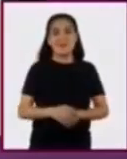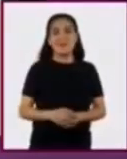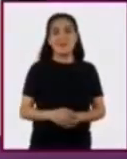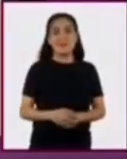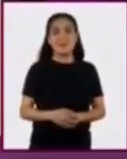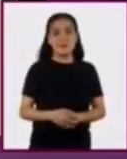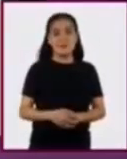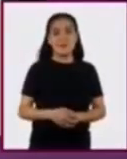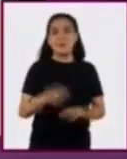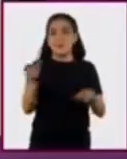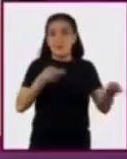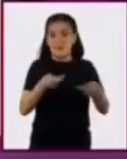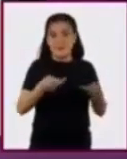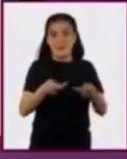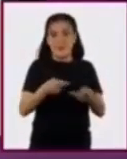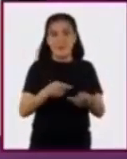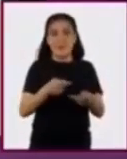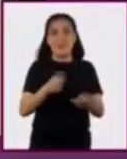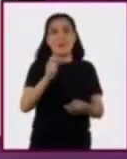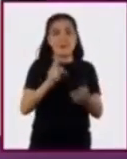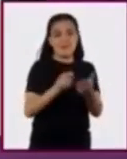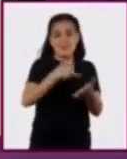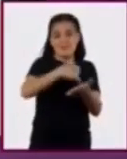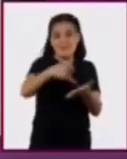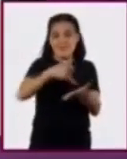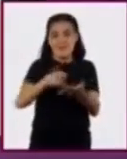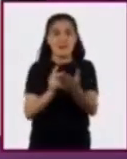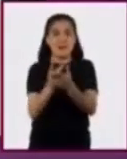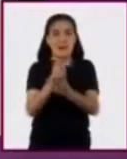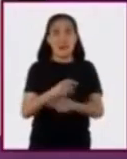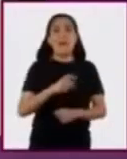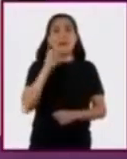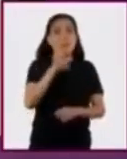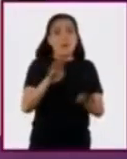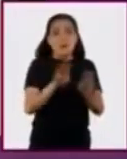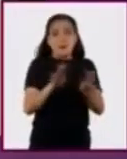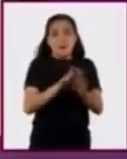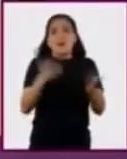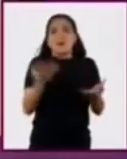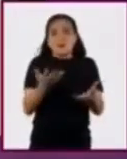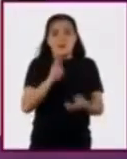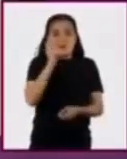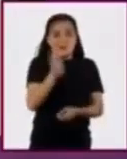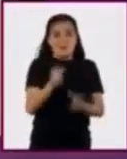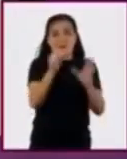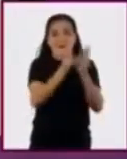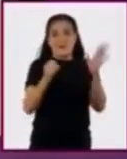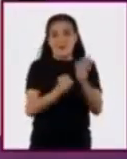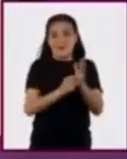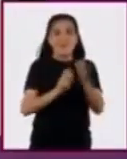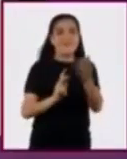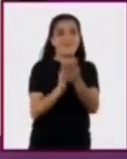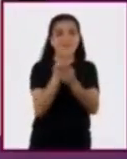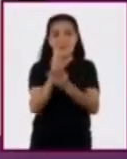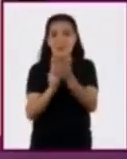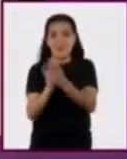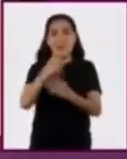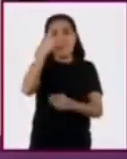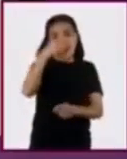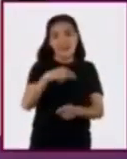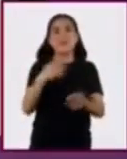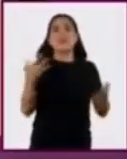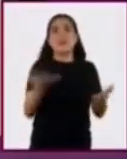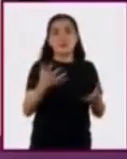Preparación de los semilleros Generalmente se recurre a este sistema de plantación para